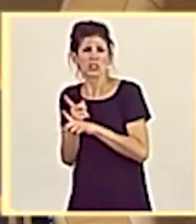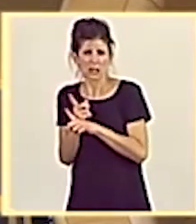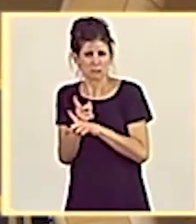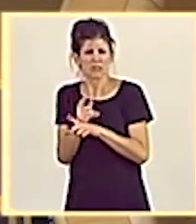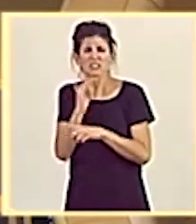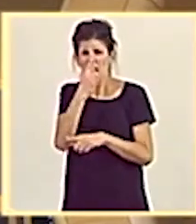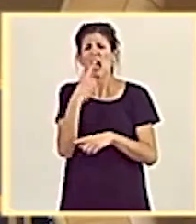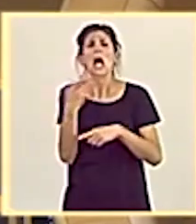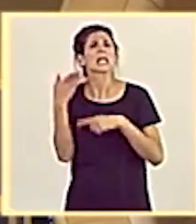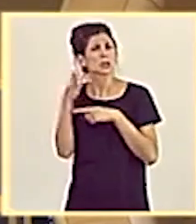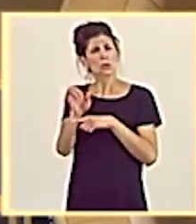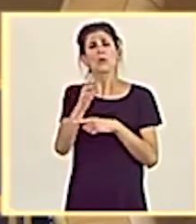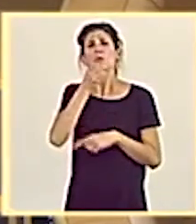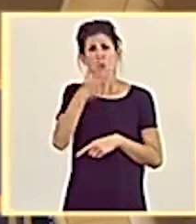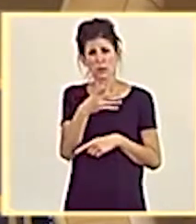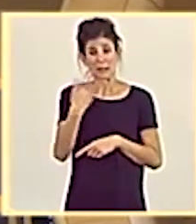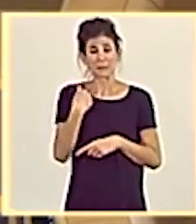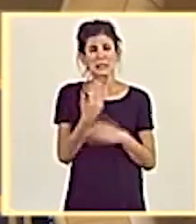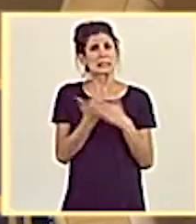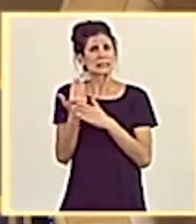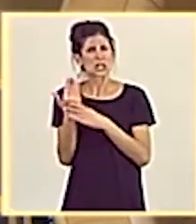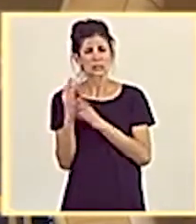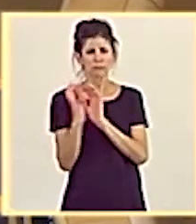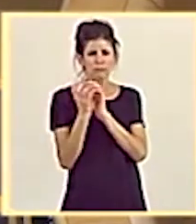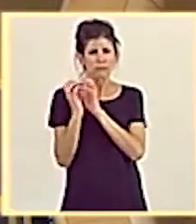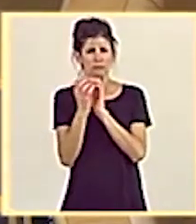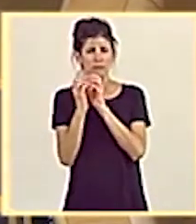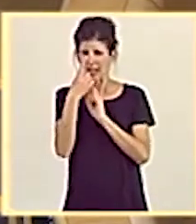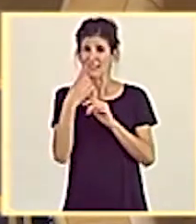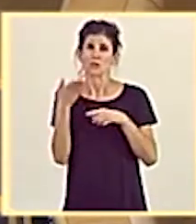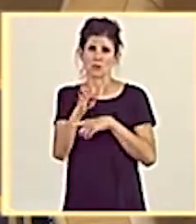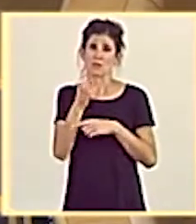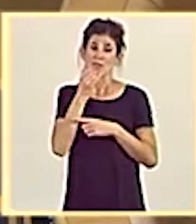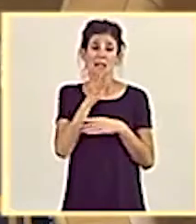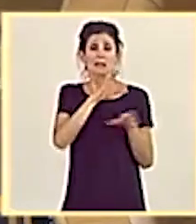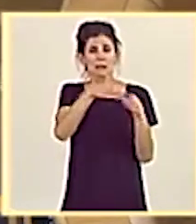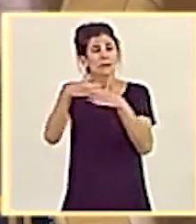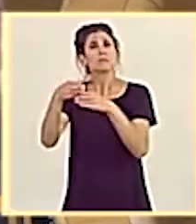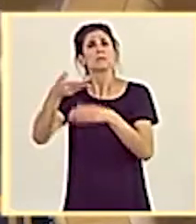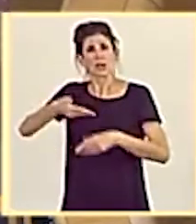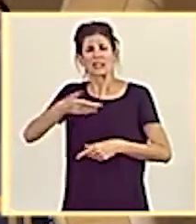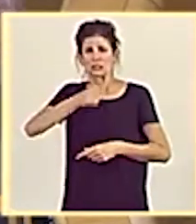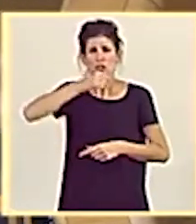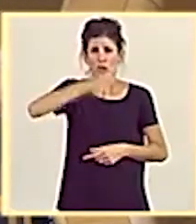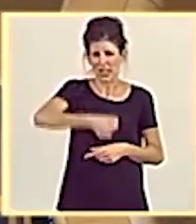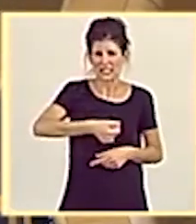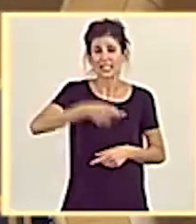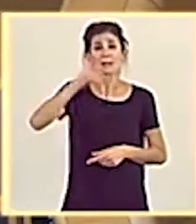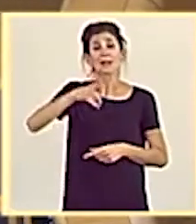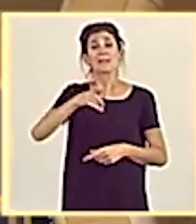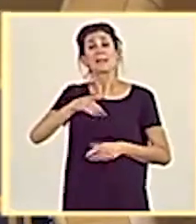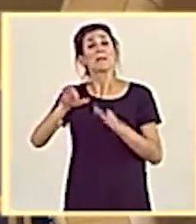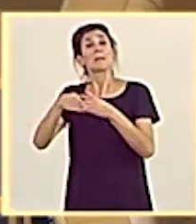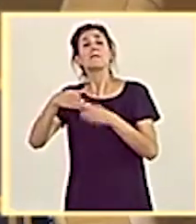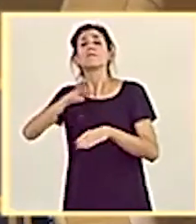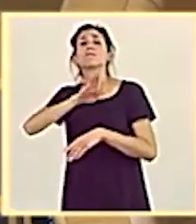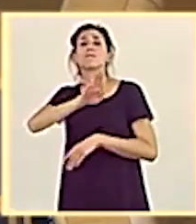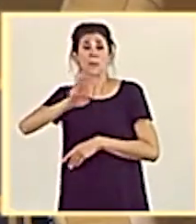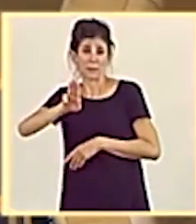votado a favor. También han tenido una actitud constructiva durante las sesiones. Por supuesto, los partidos más importantes, el Partido Socialista, el Partido Popular,